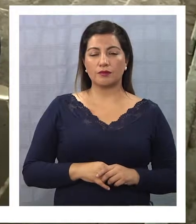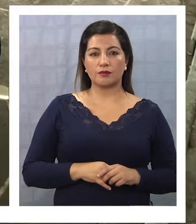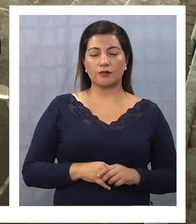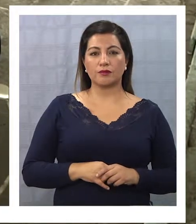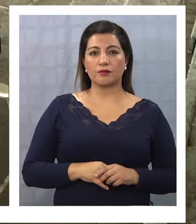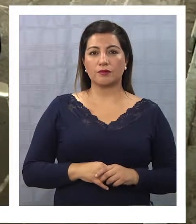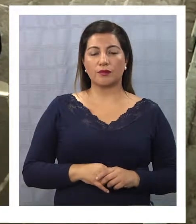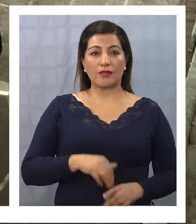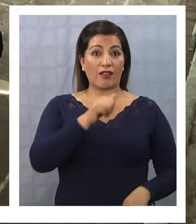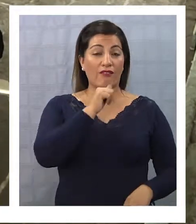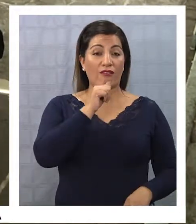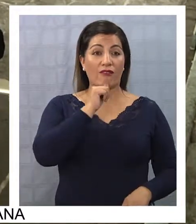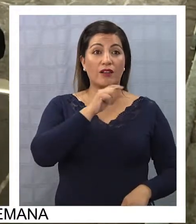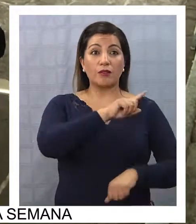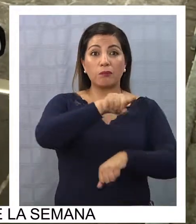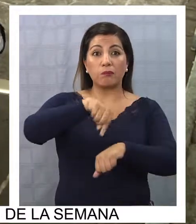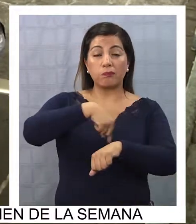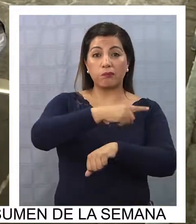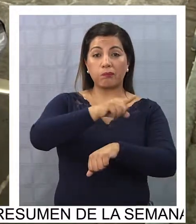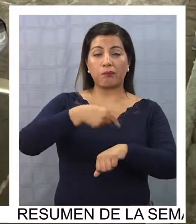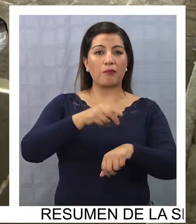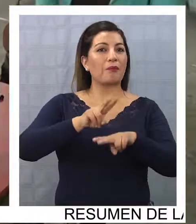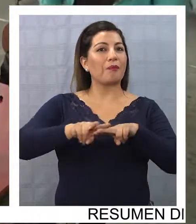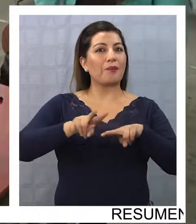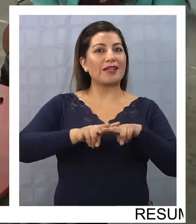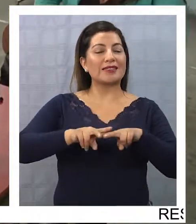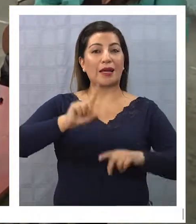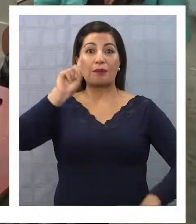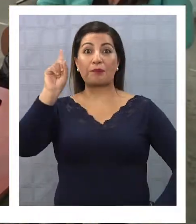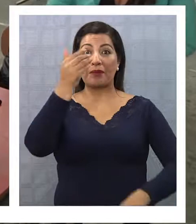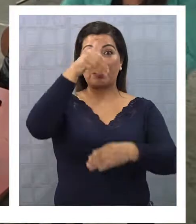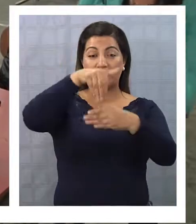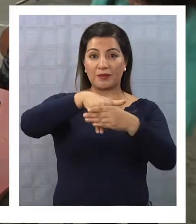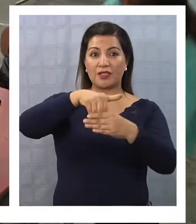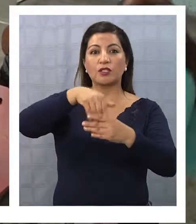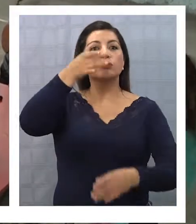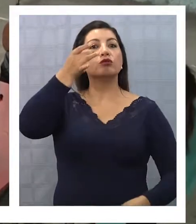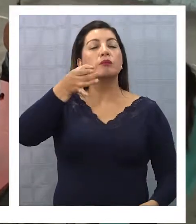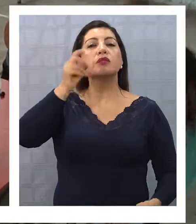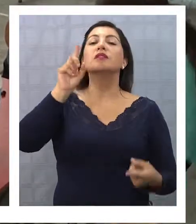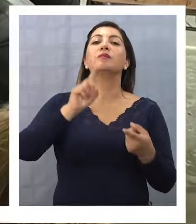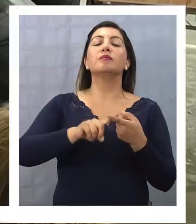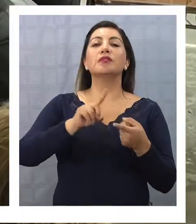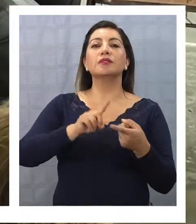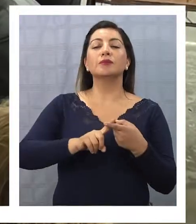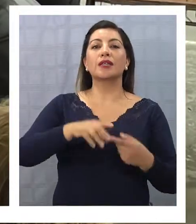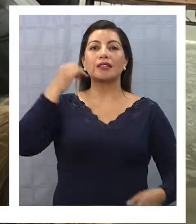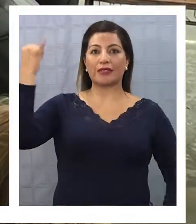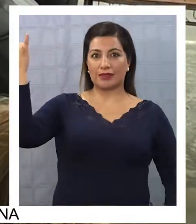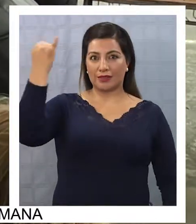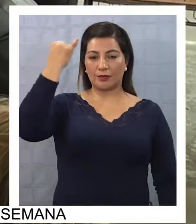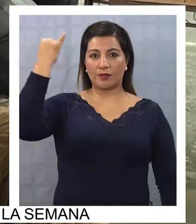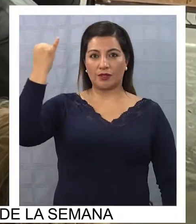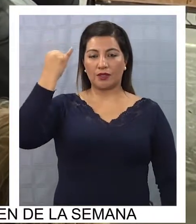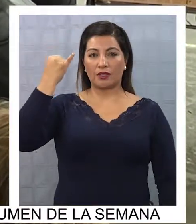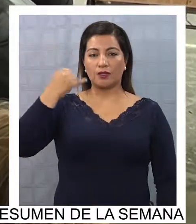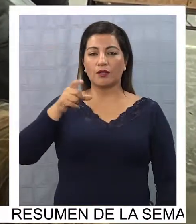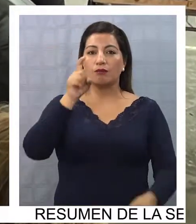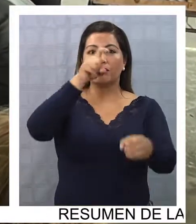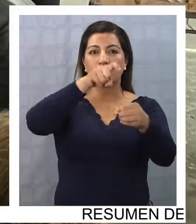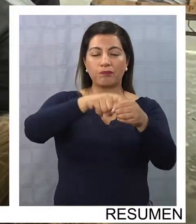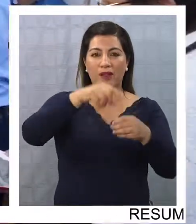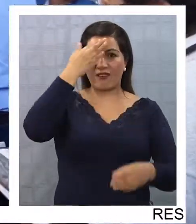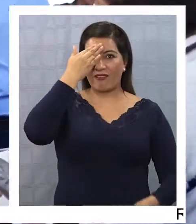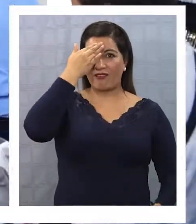Cuando faltan pocas horas para la realización de las primarias, en las que solo participan independientes y militantes del